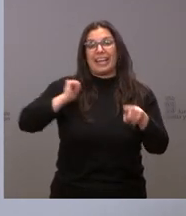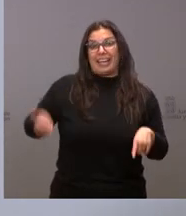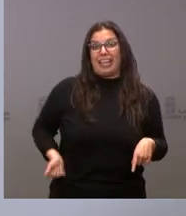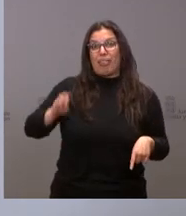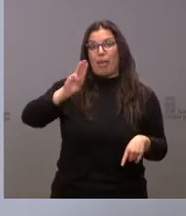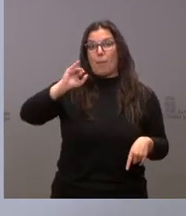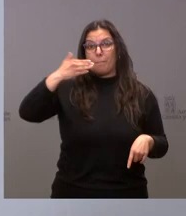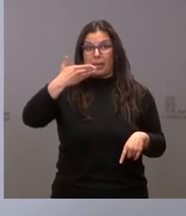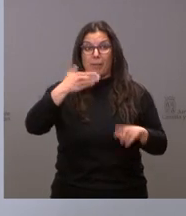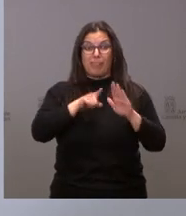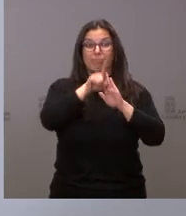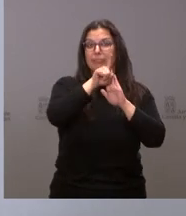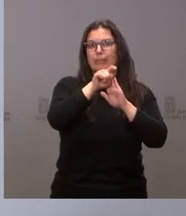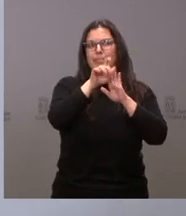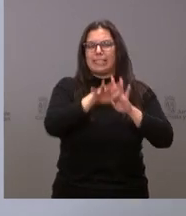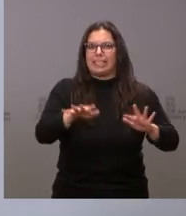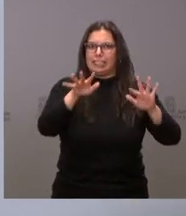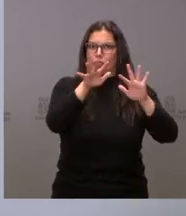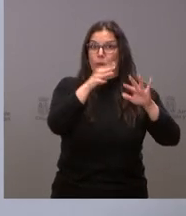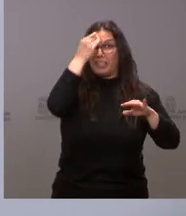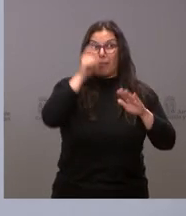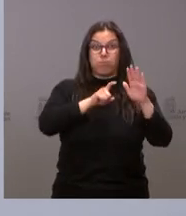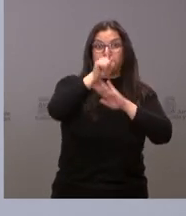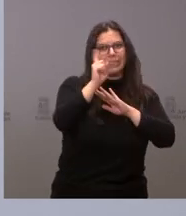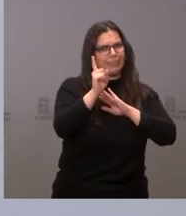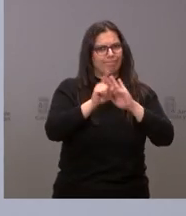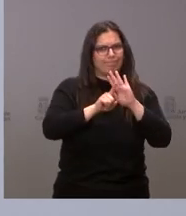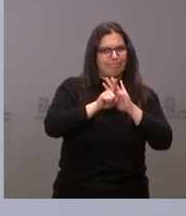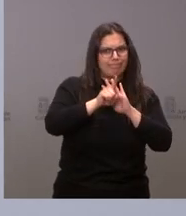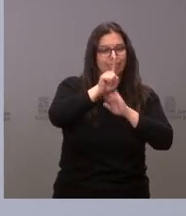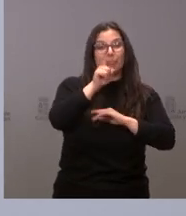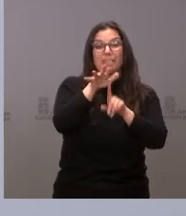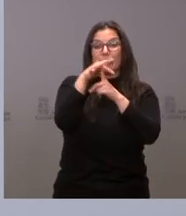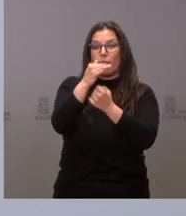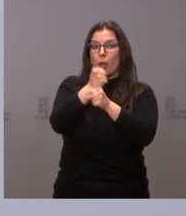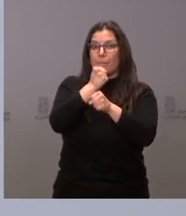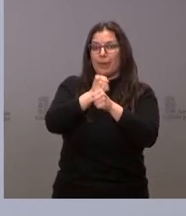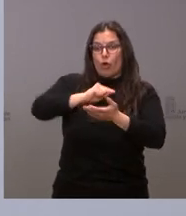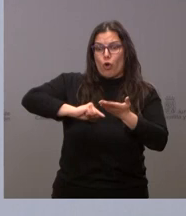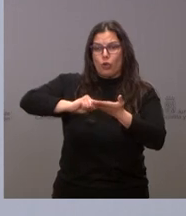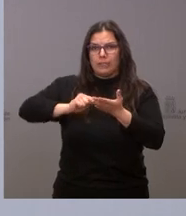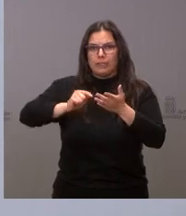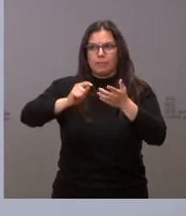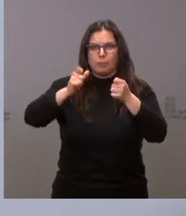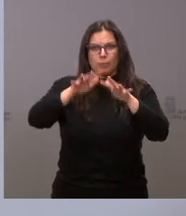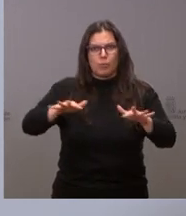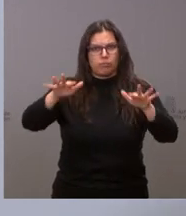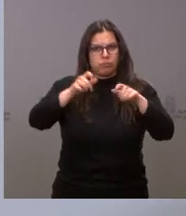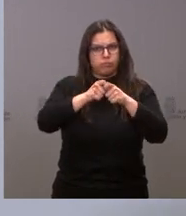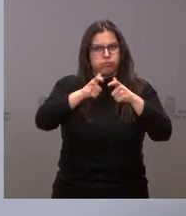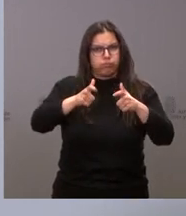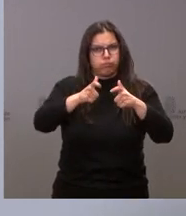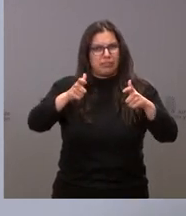menor del esperado. La situación de empleo se estaba ralentizando. Por tanto,